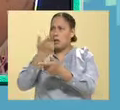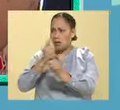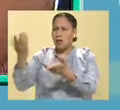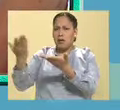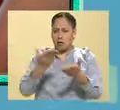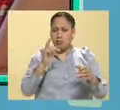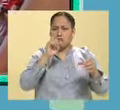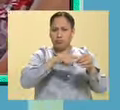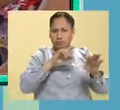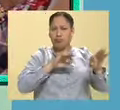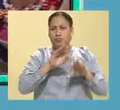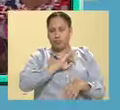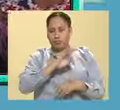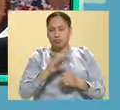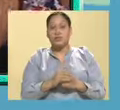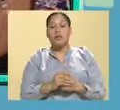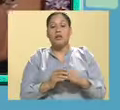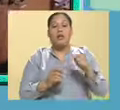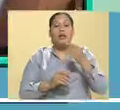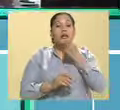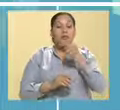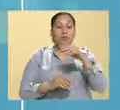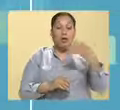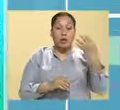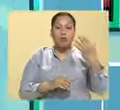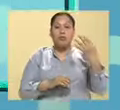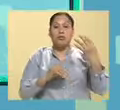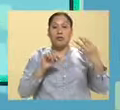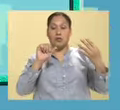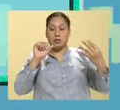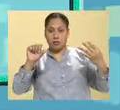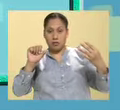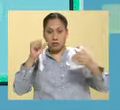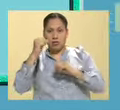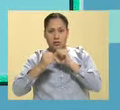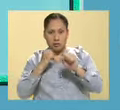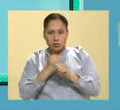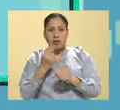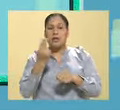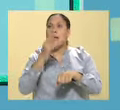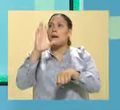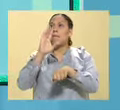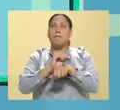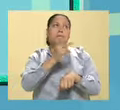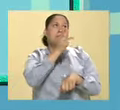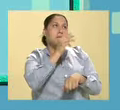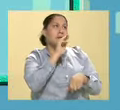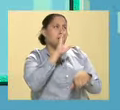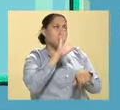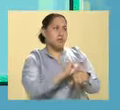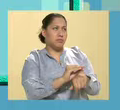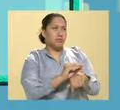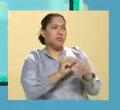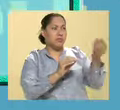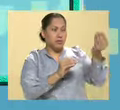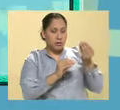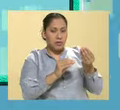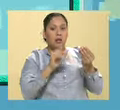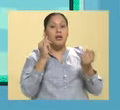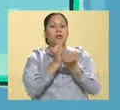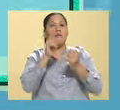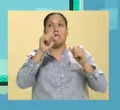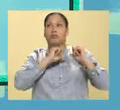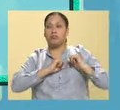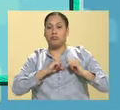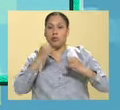y entre los que tienen 14 y 16 años necesitan un permiso de los padres y un permiso de la autoridad